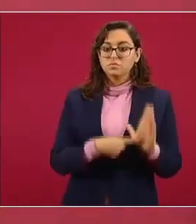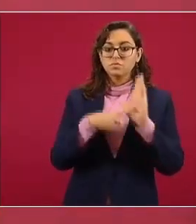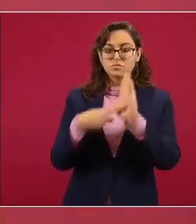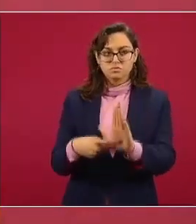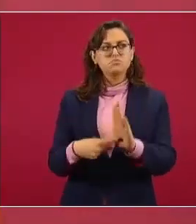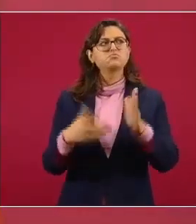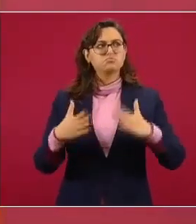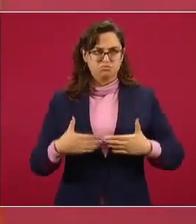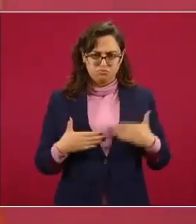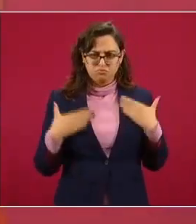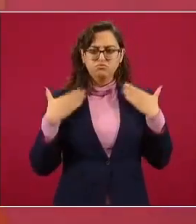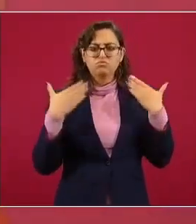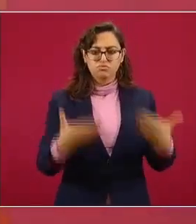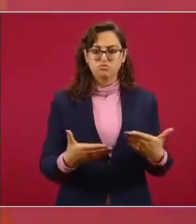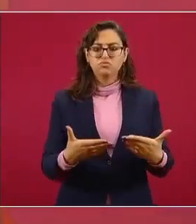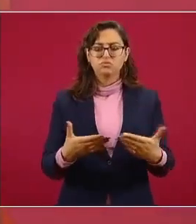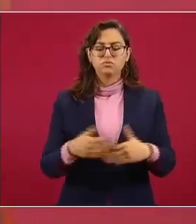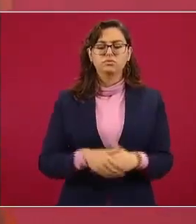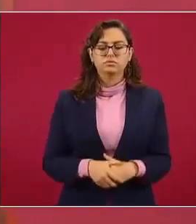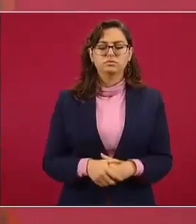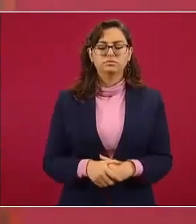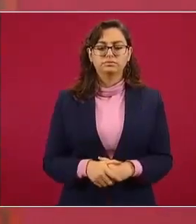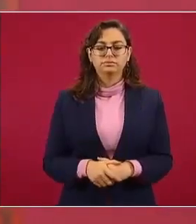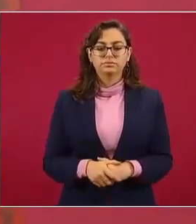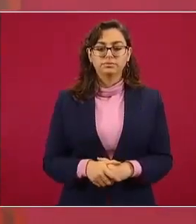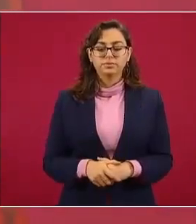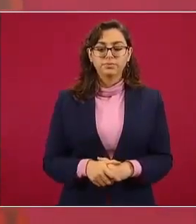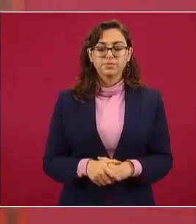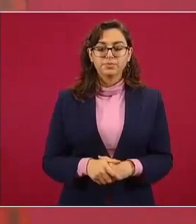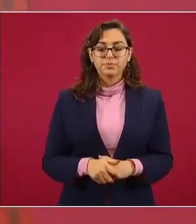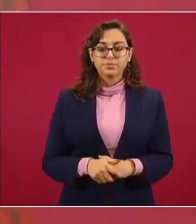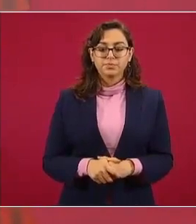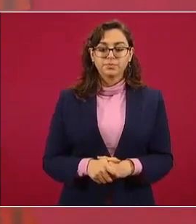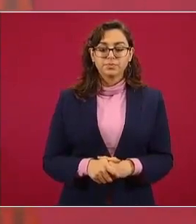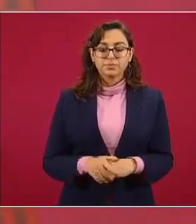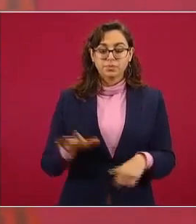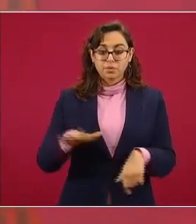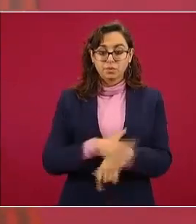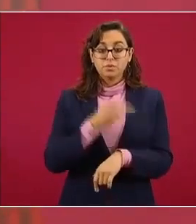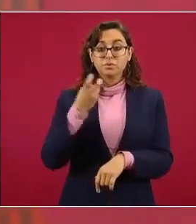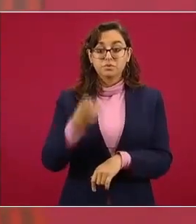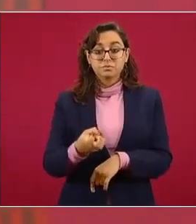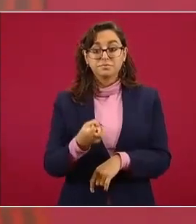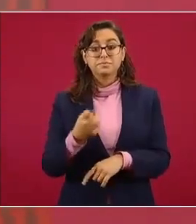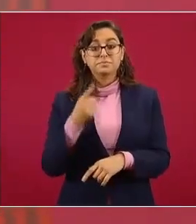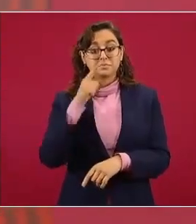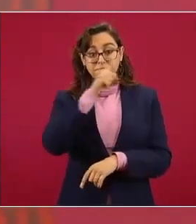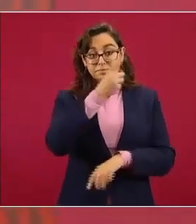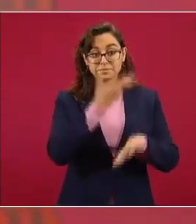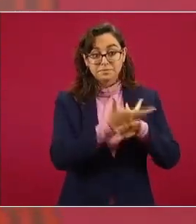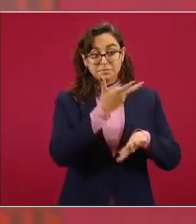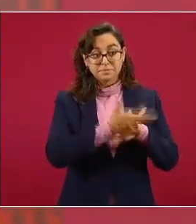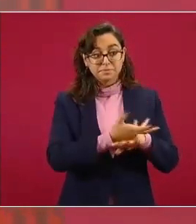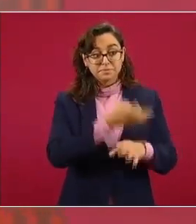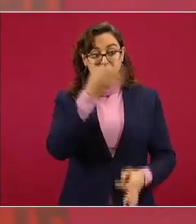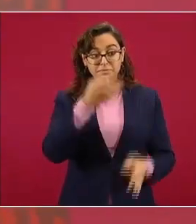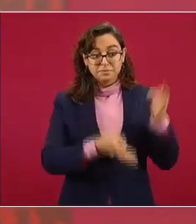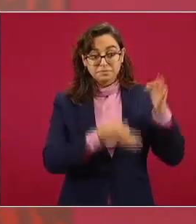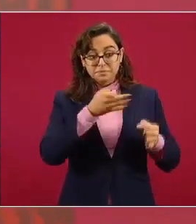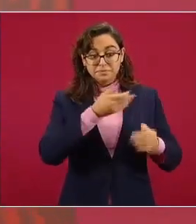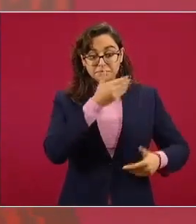confianza por eso si se llevó a cabo un procedimiento y no se cumplió